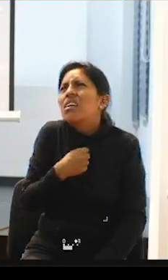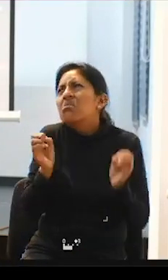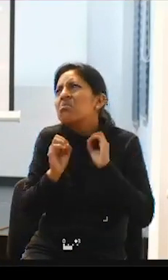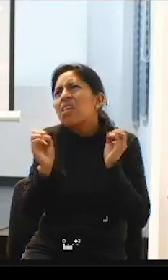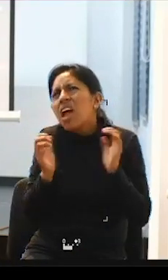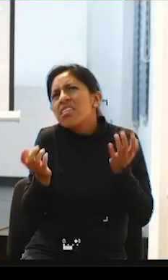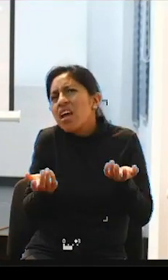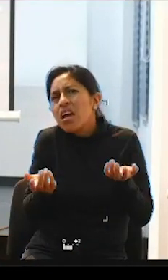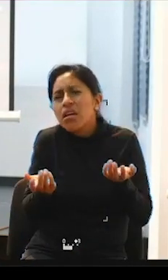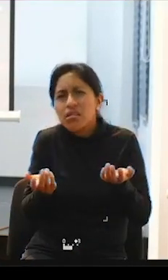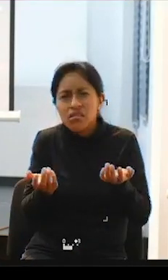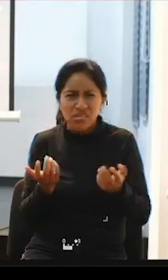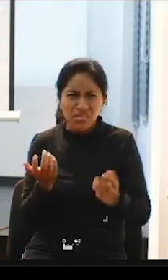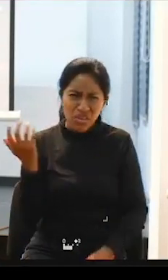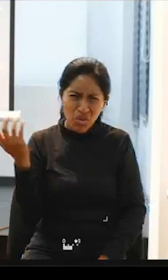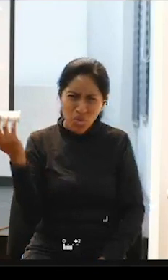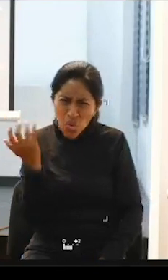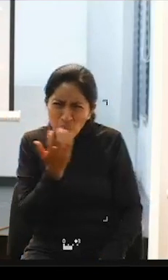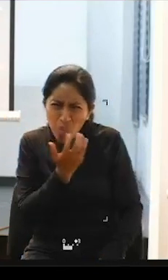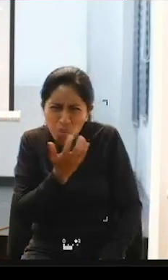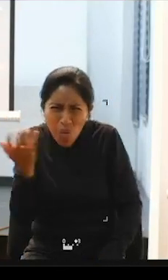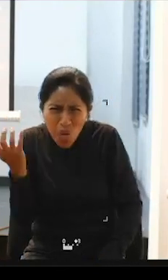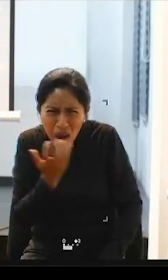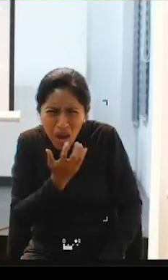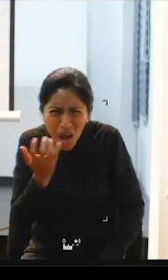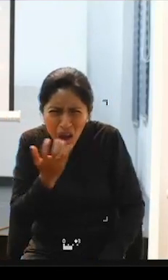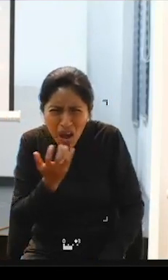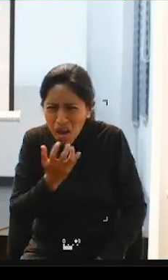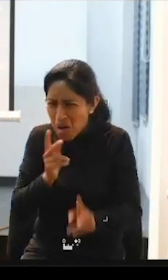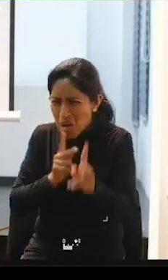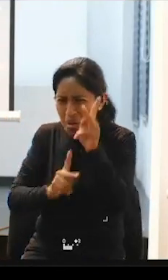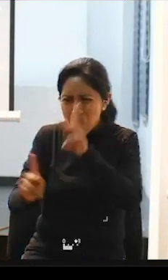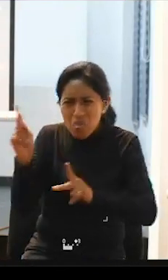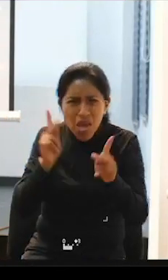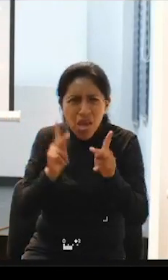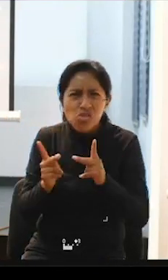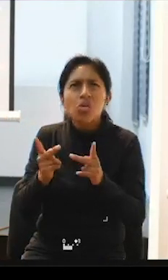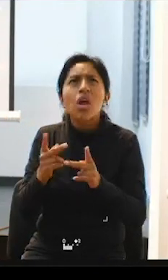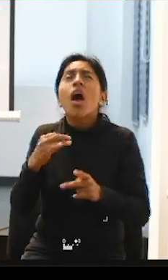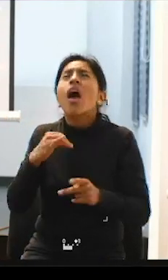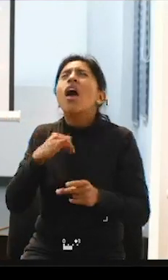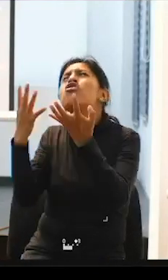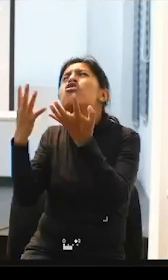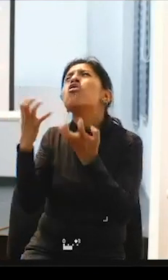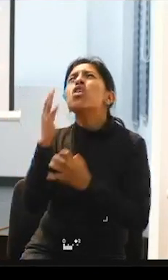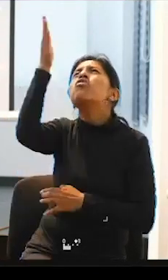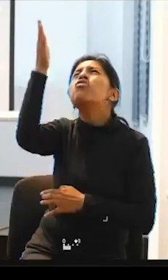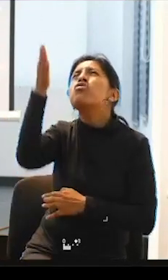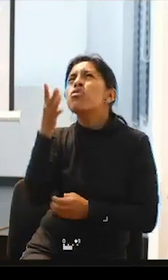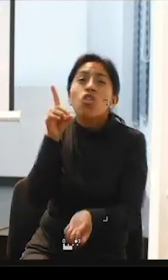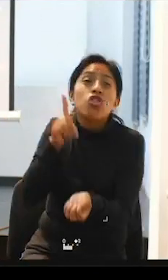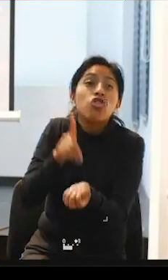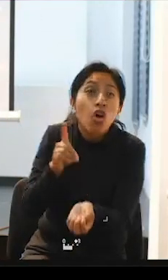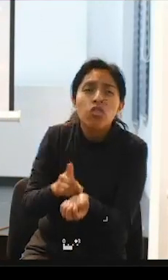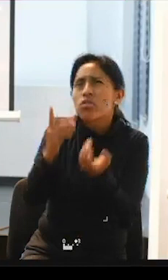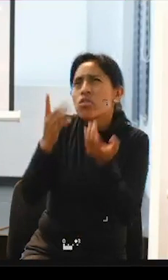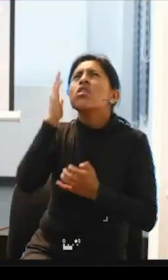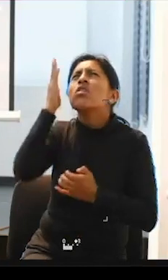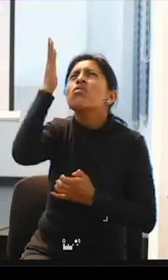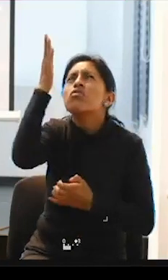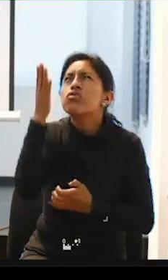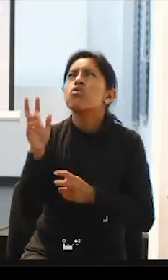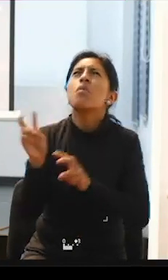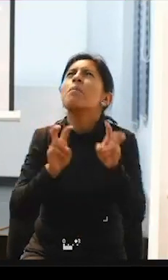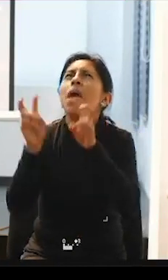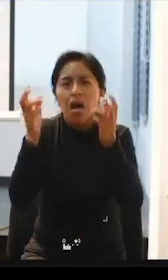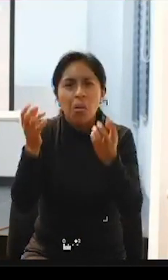tiene un proyecto de vida por lo menos su querer digamos yo quiero ser como tal digamos no sé pero hemos encontrado así por